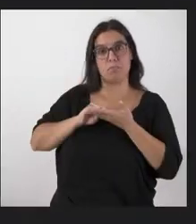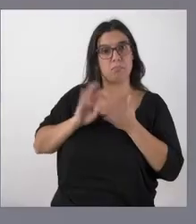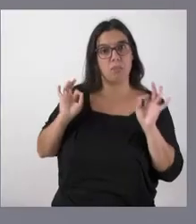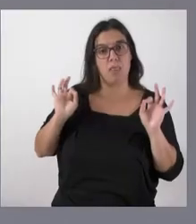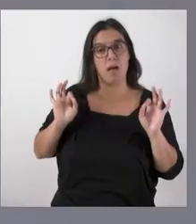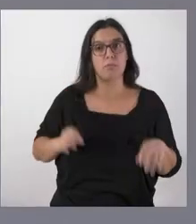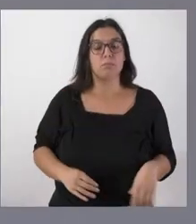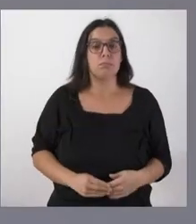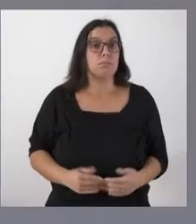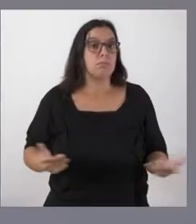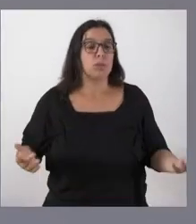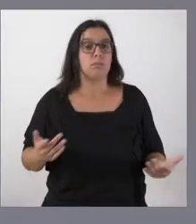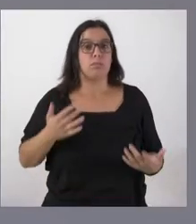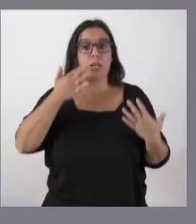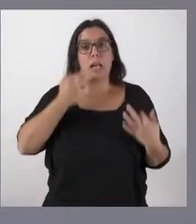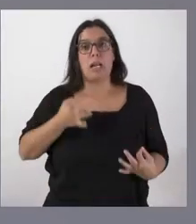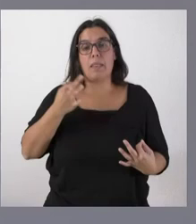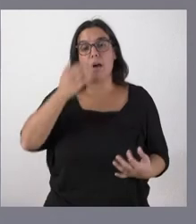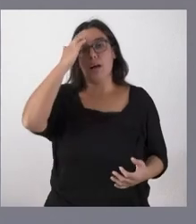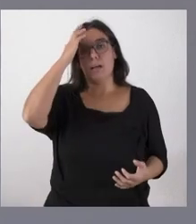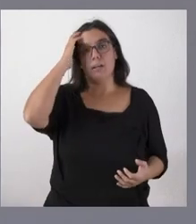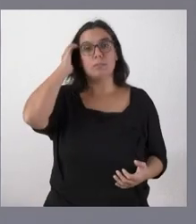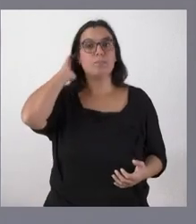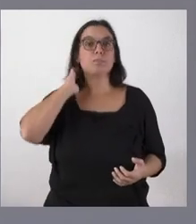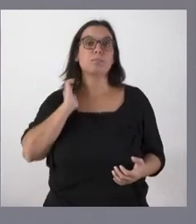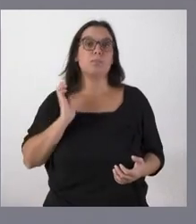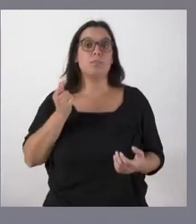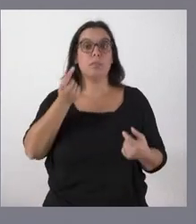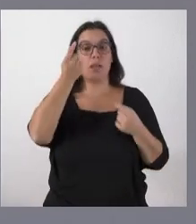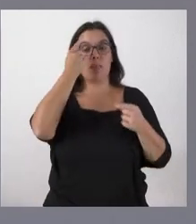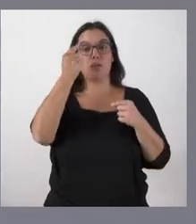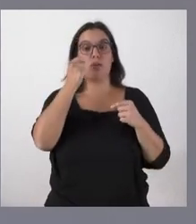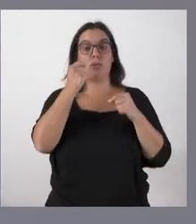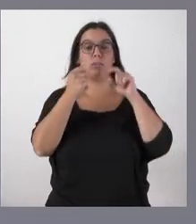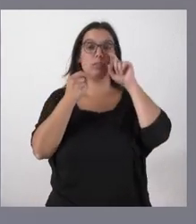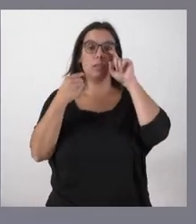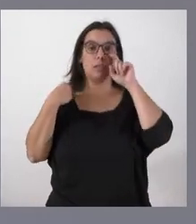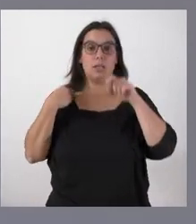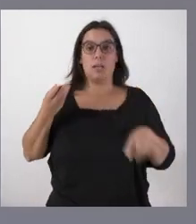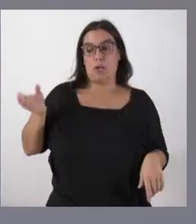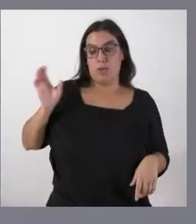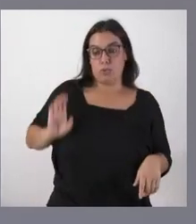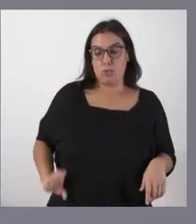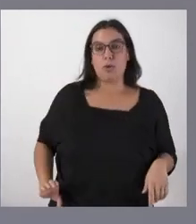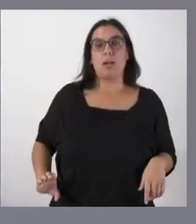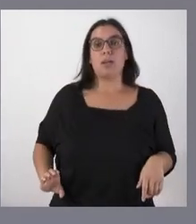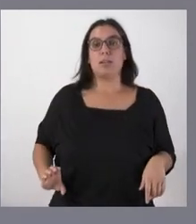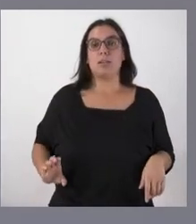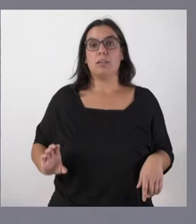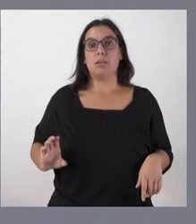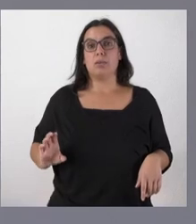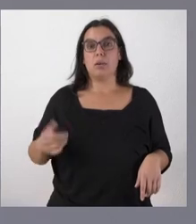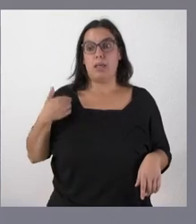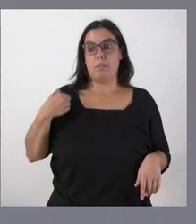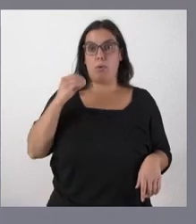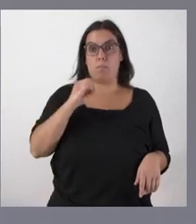bueno realmente los datos de crecimiento de las retribuciones salariales se han conocido hace muy poco